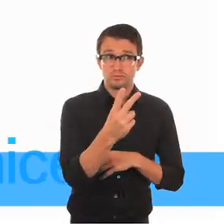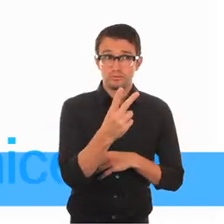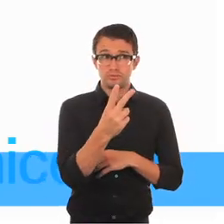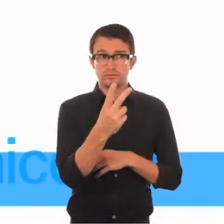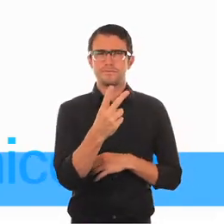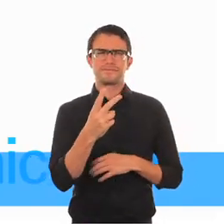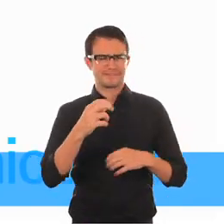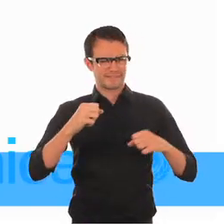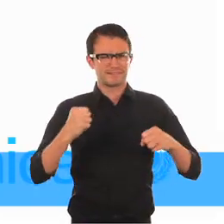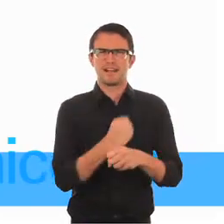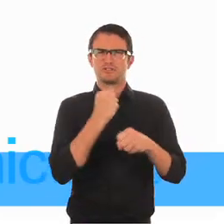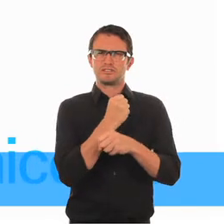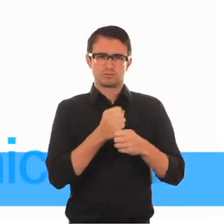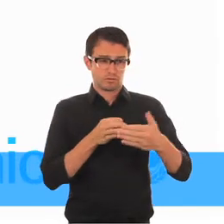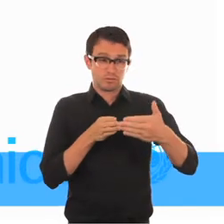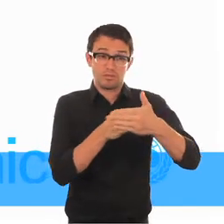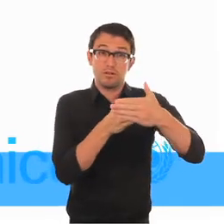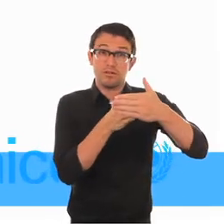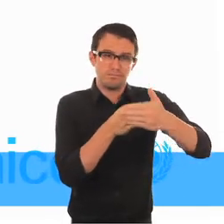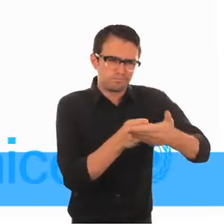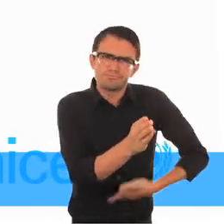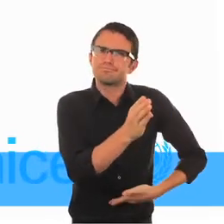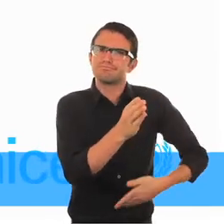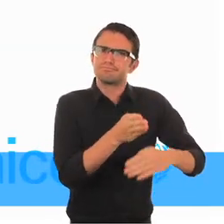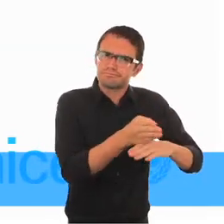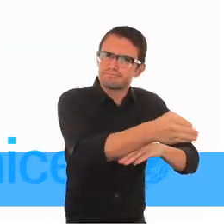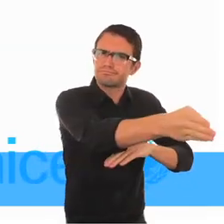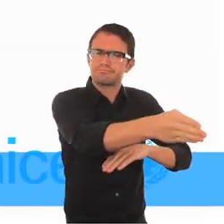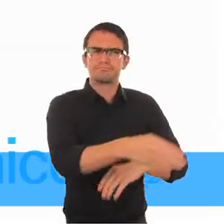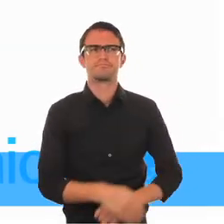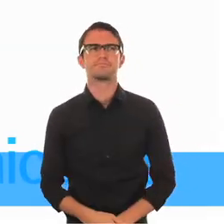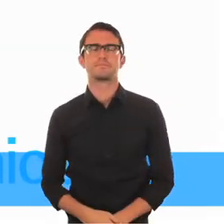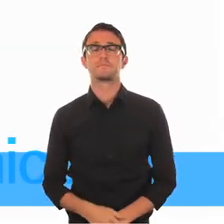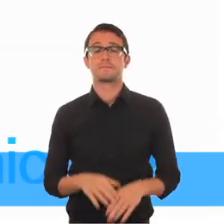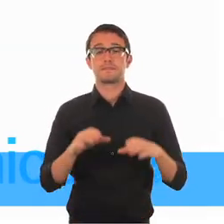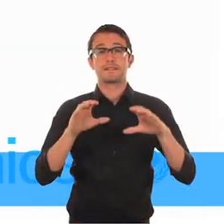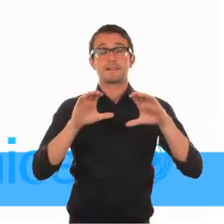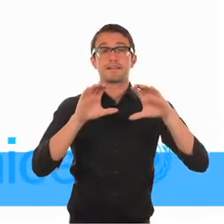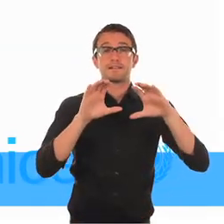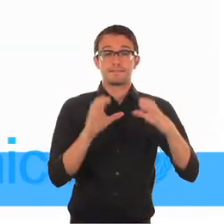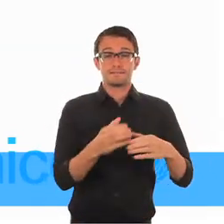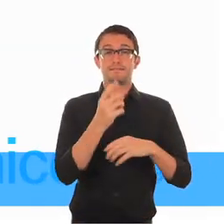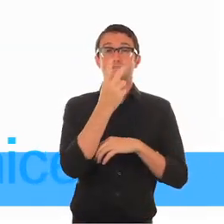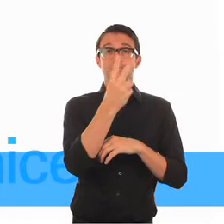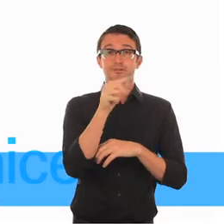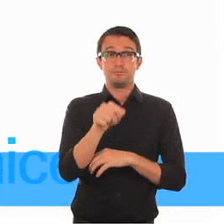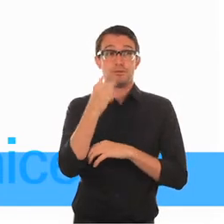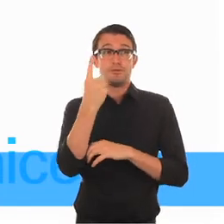Módulo 2 Acción para eliminar obstáculos Lección 1 Marcos de orientación